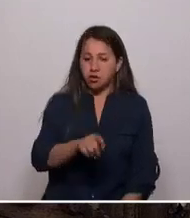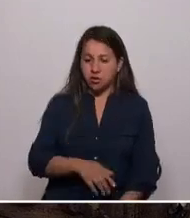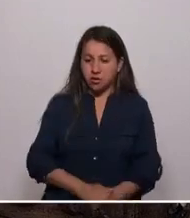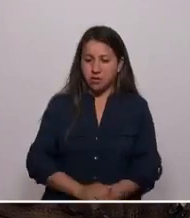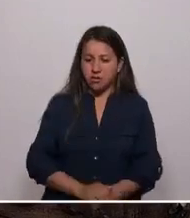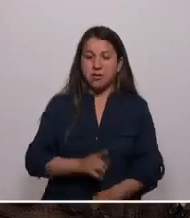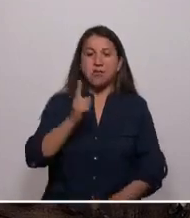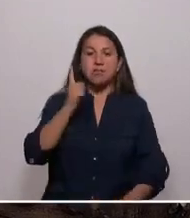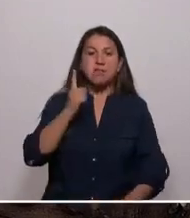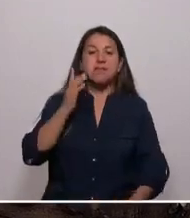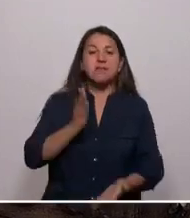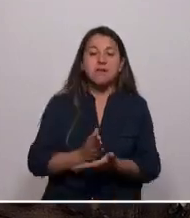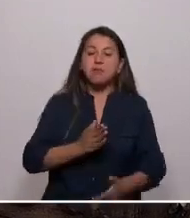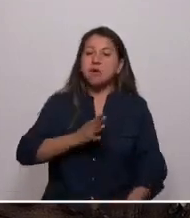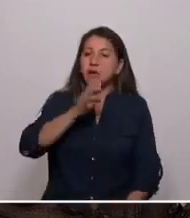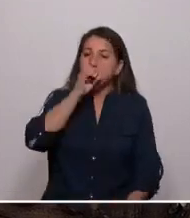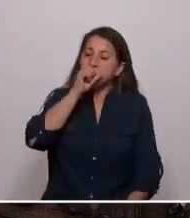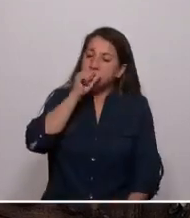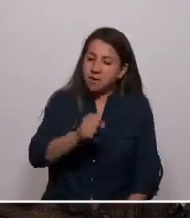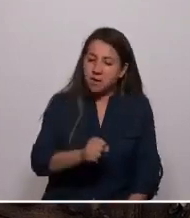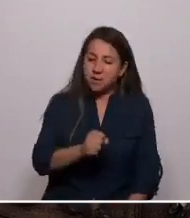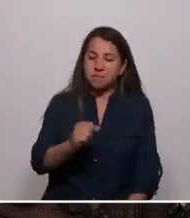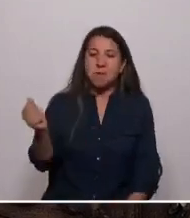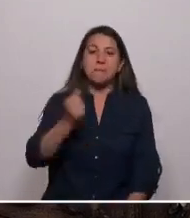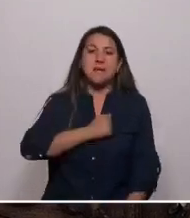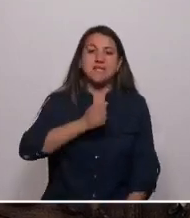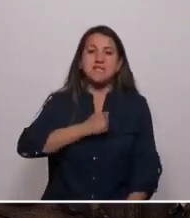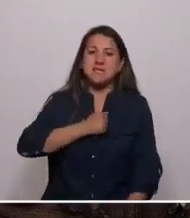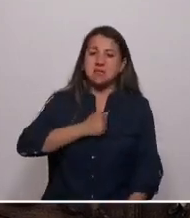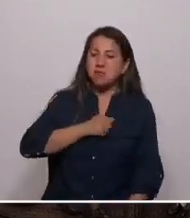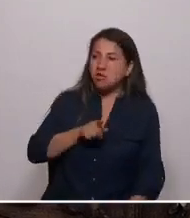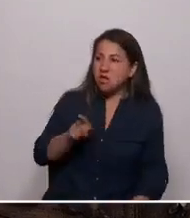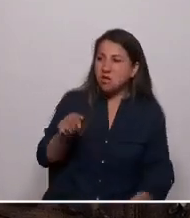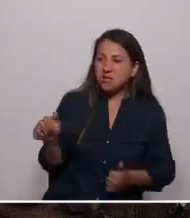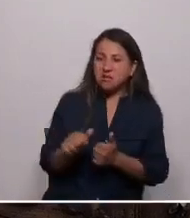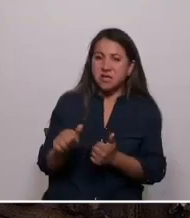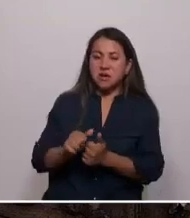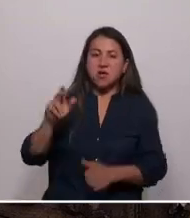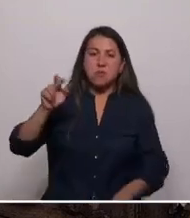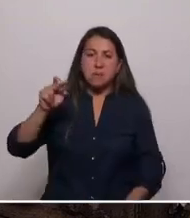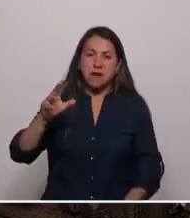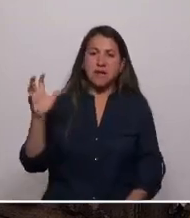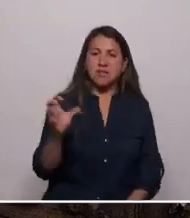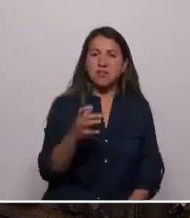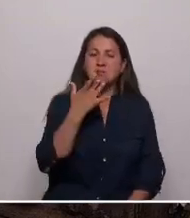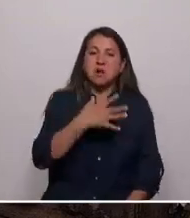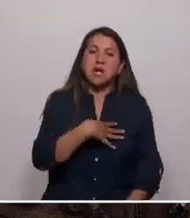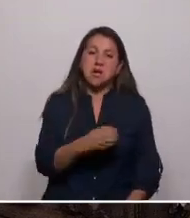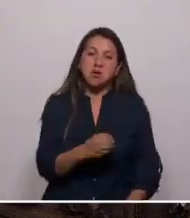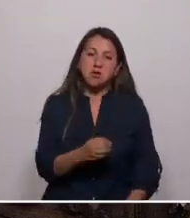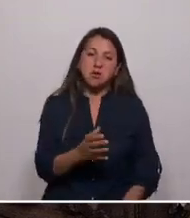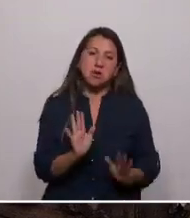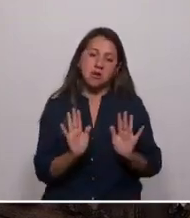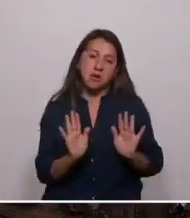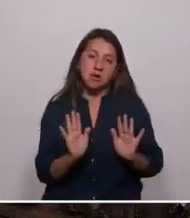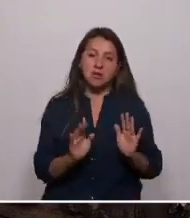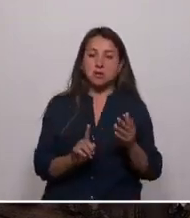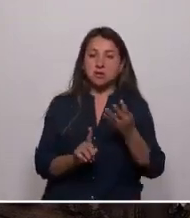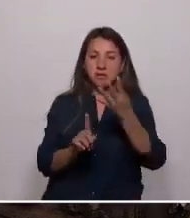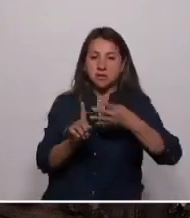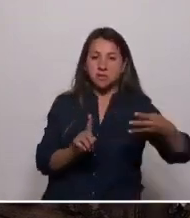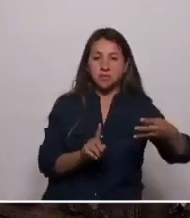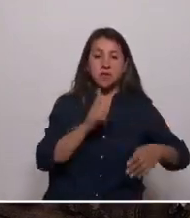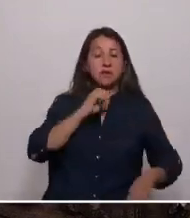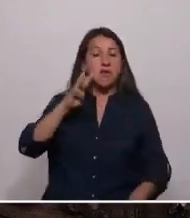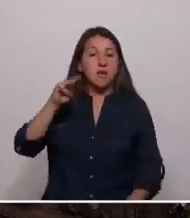soportarlo. Es darle en rodeo a los machitos de la esquina. Es un padre que te odia porque al hijo se le dobla la patita. Es tener una madre